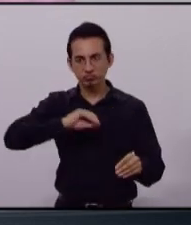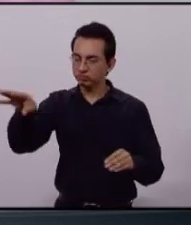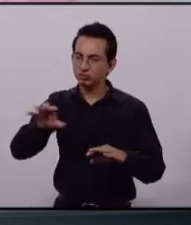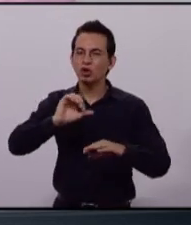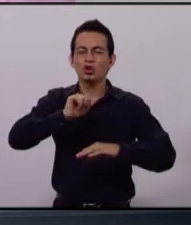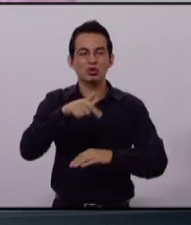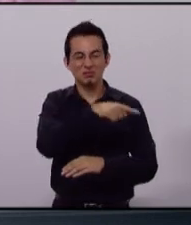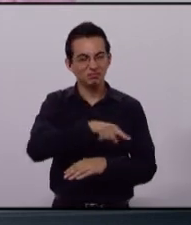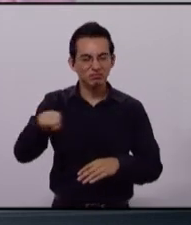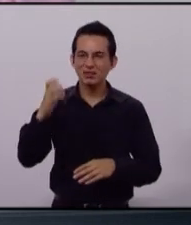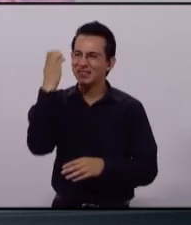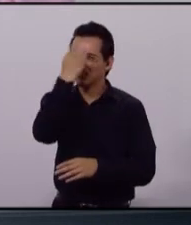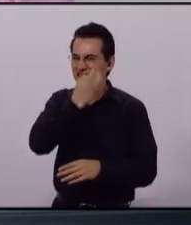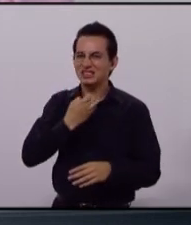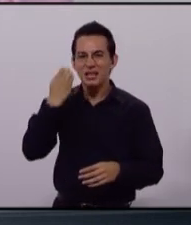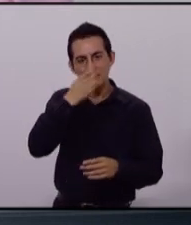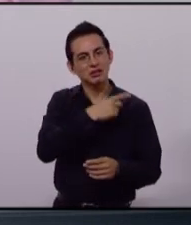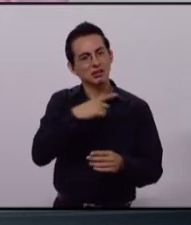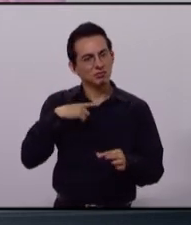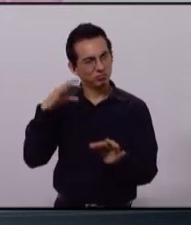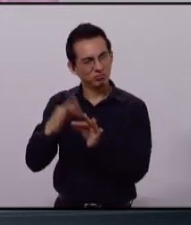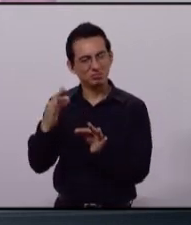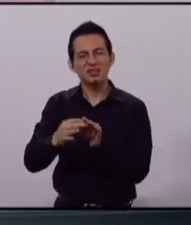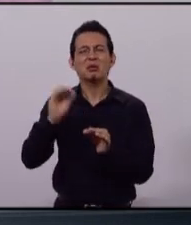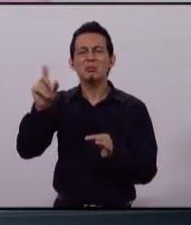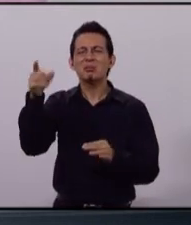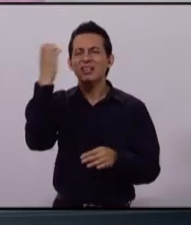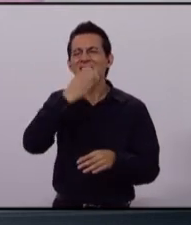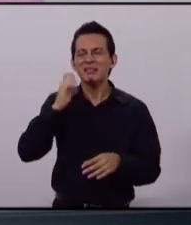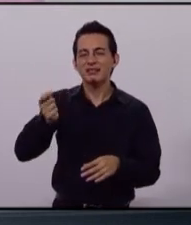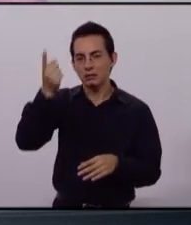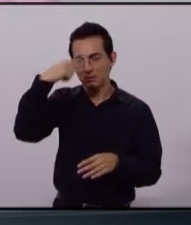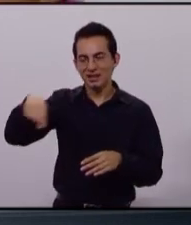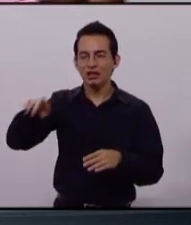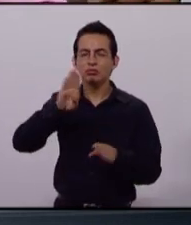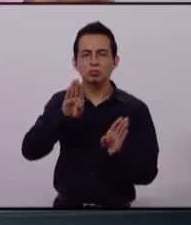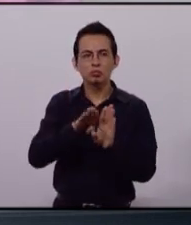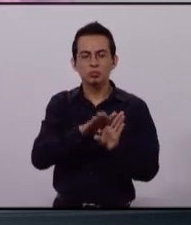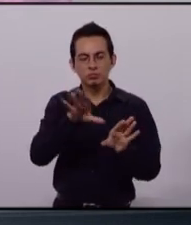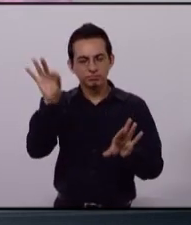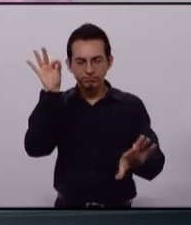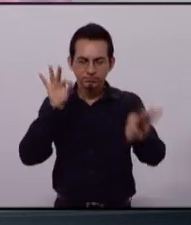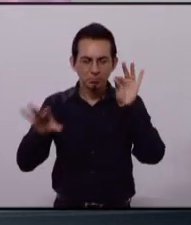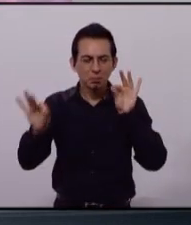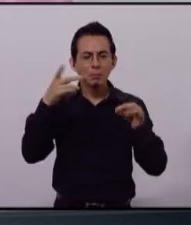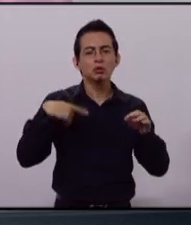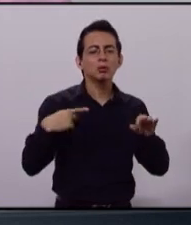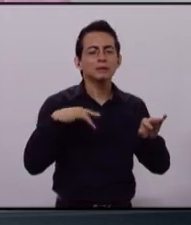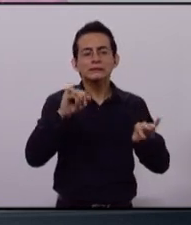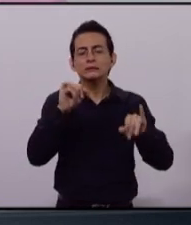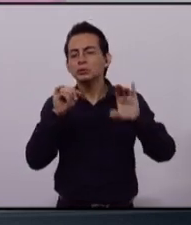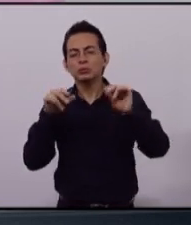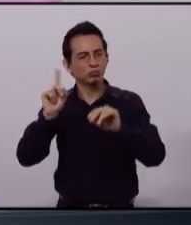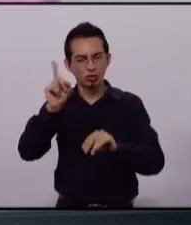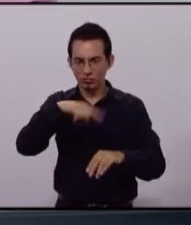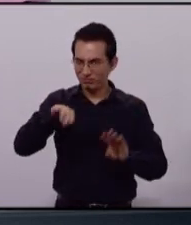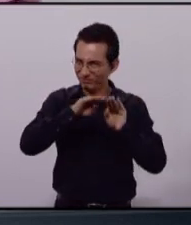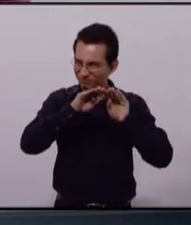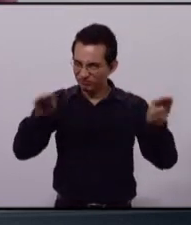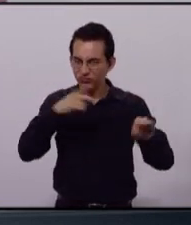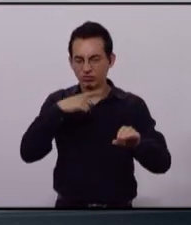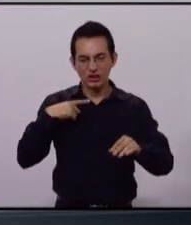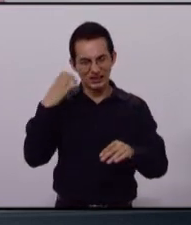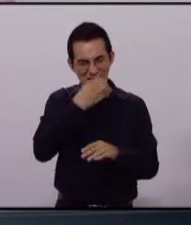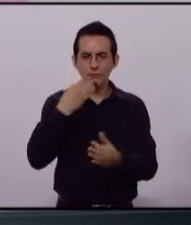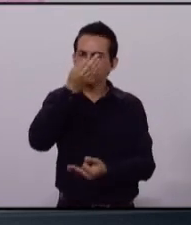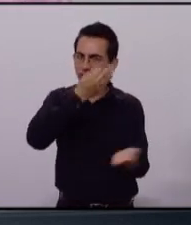haya ese examen de confianza que es solamente una depuración, o simplemente para unos cuantos. El decirles que, como